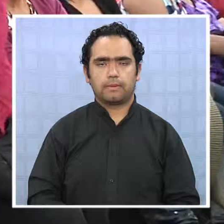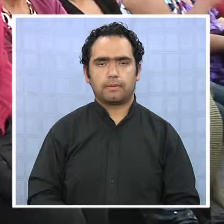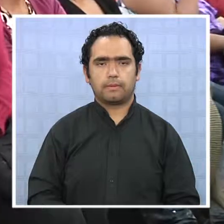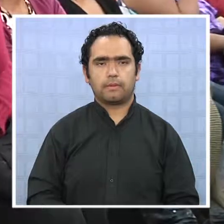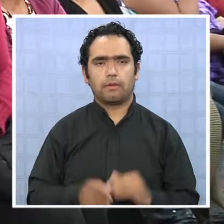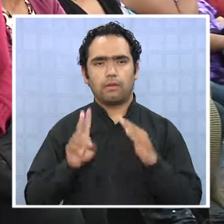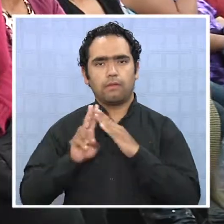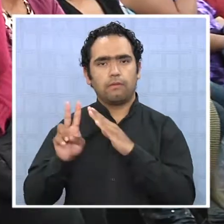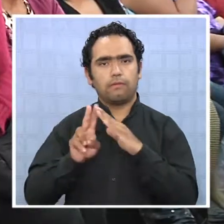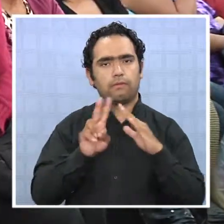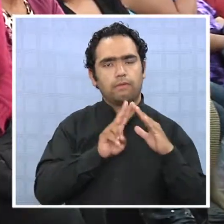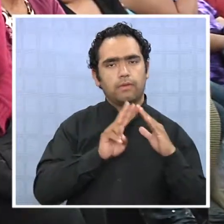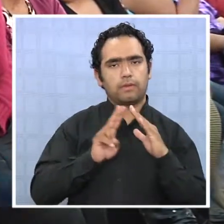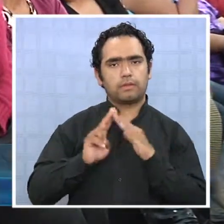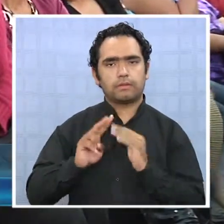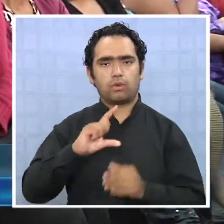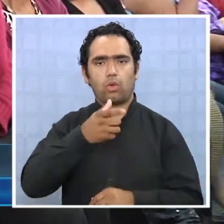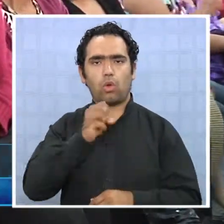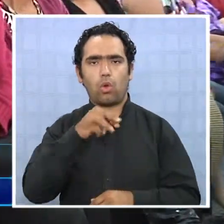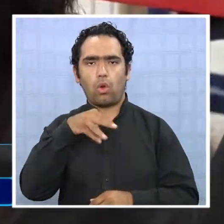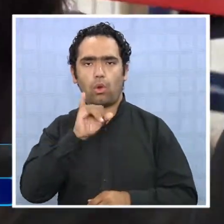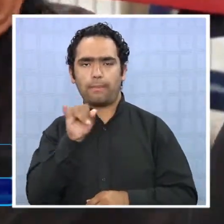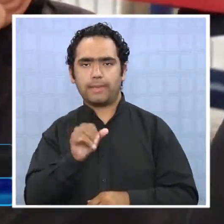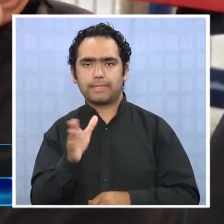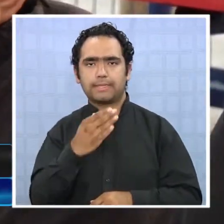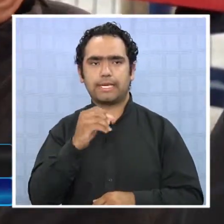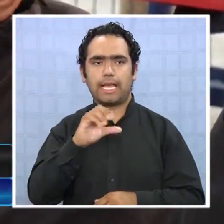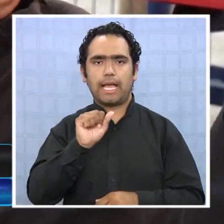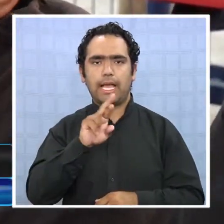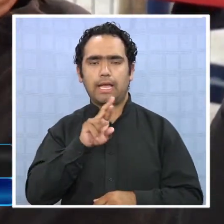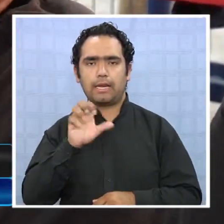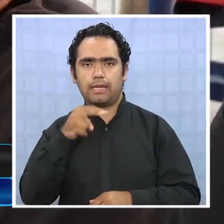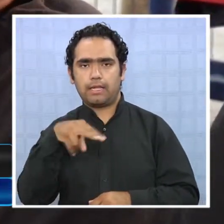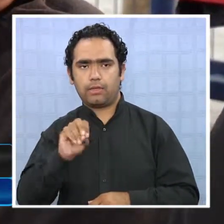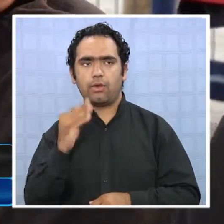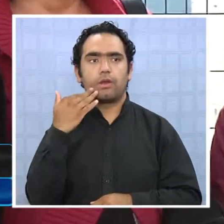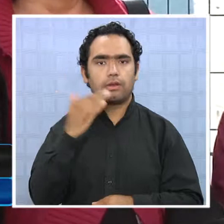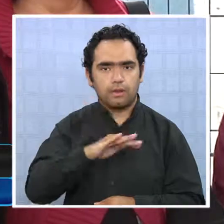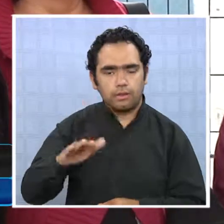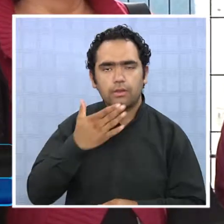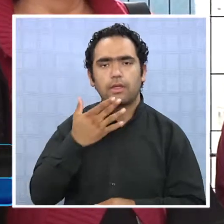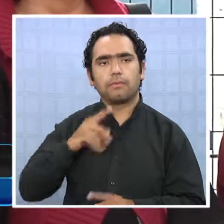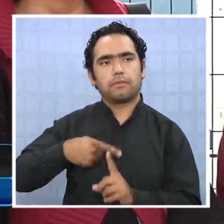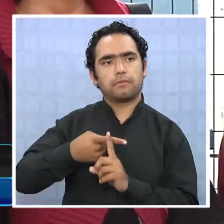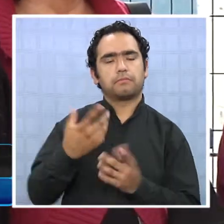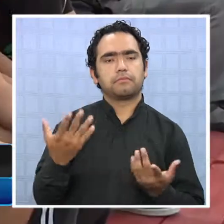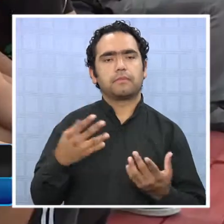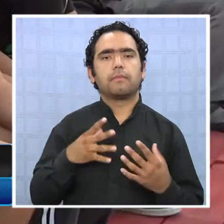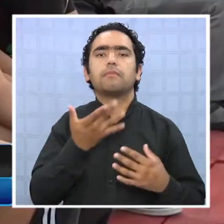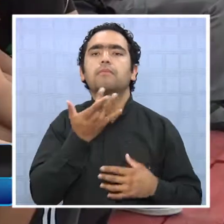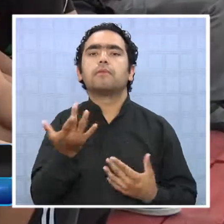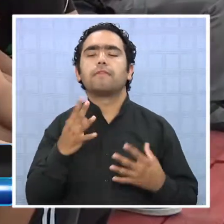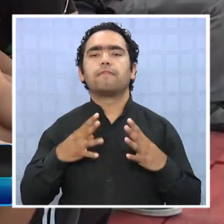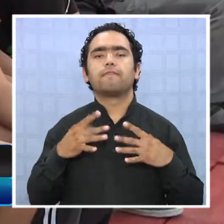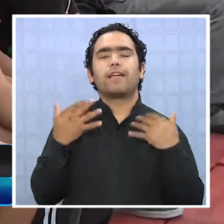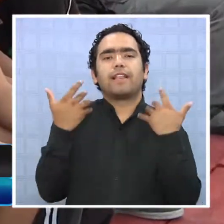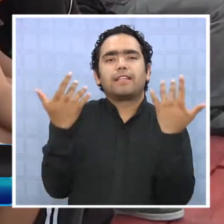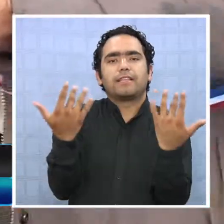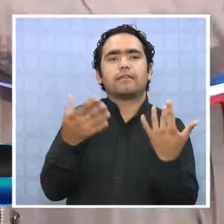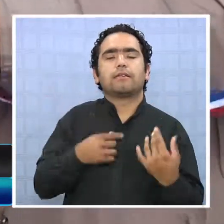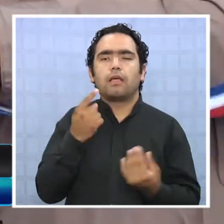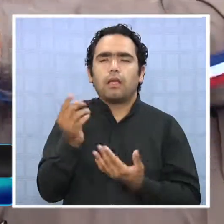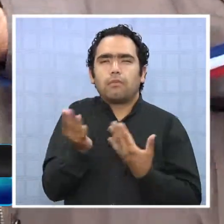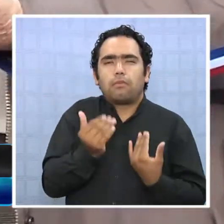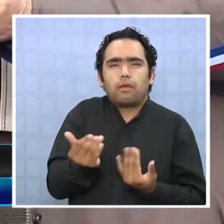Los vecinos de la población Gómez Carreño, sobre todo los niños del sector, están muy contentos ya que después de una larga